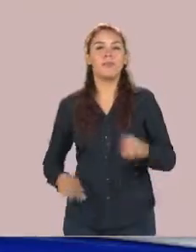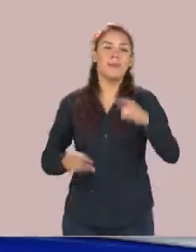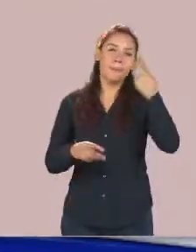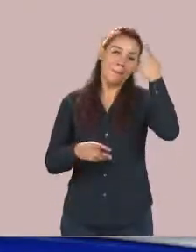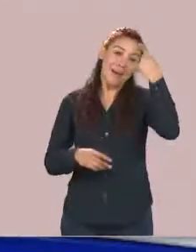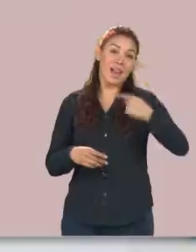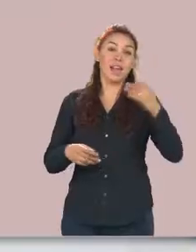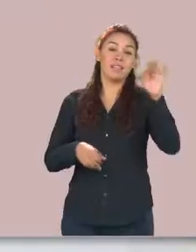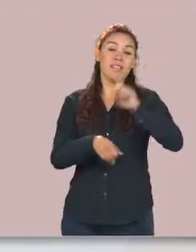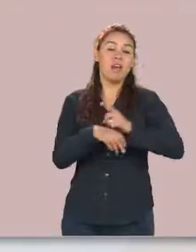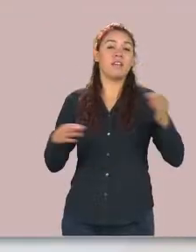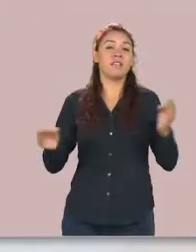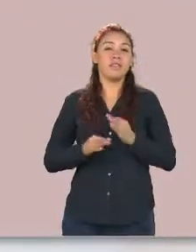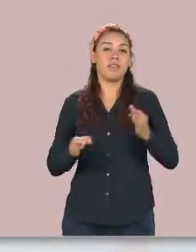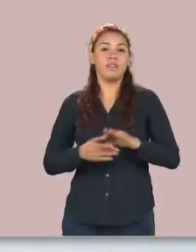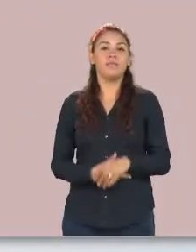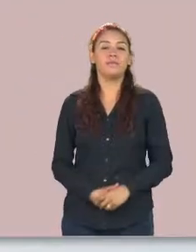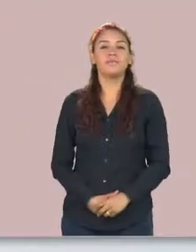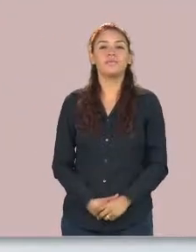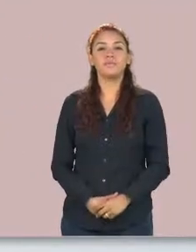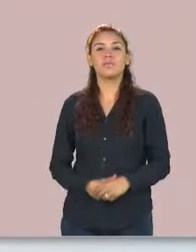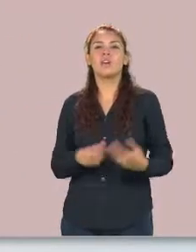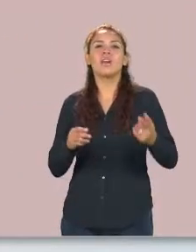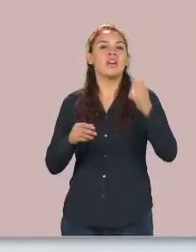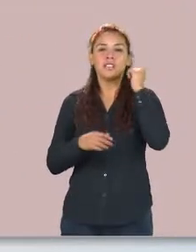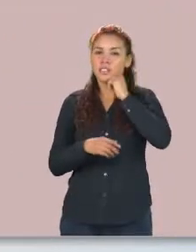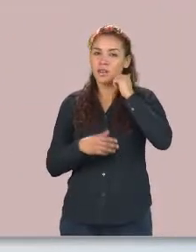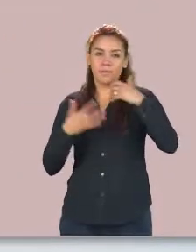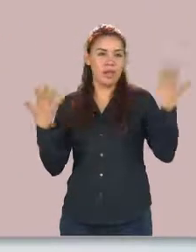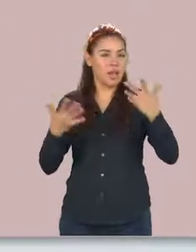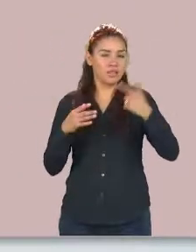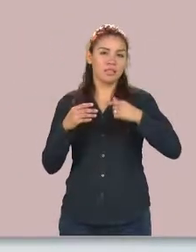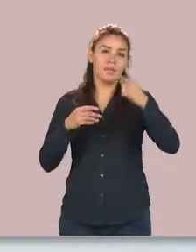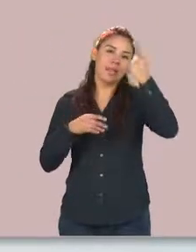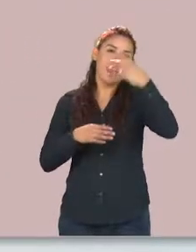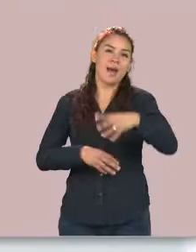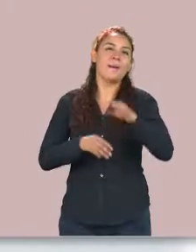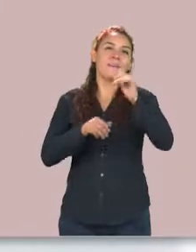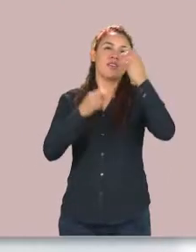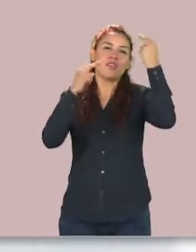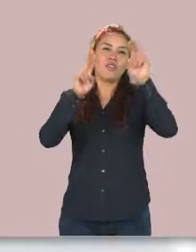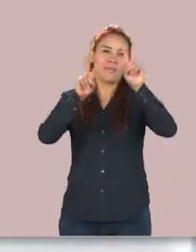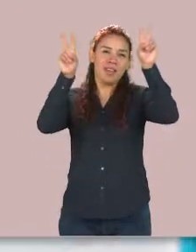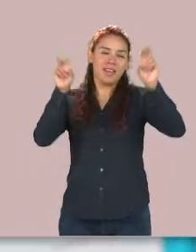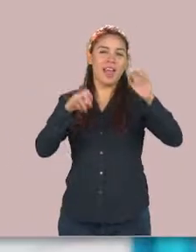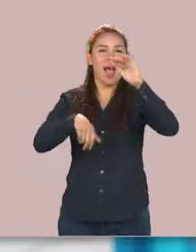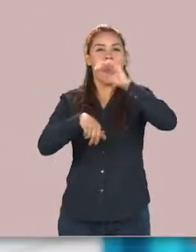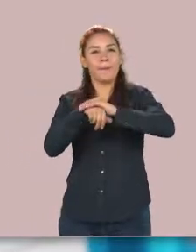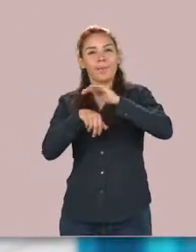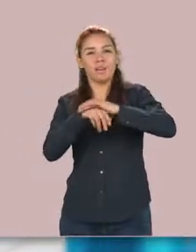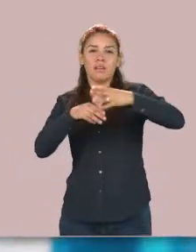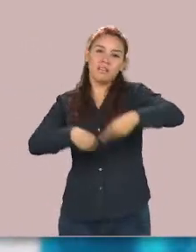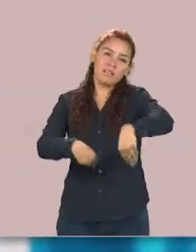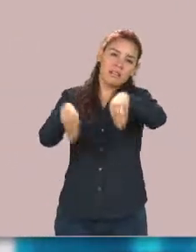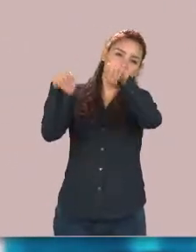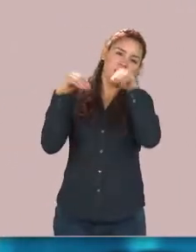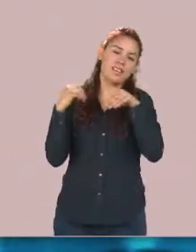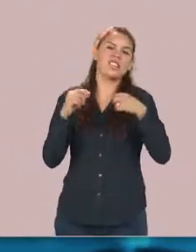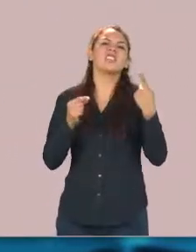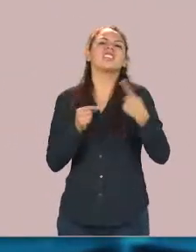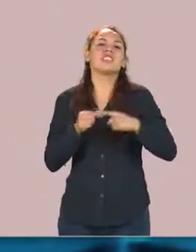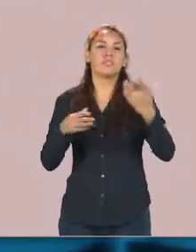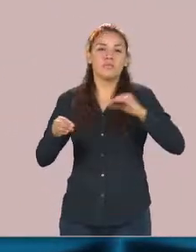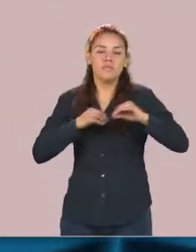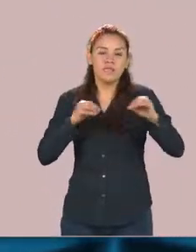invernal. Como parte del programa Abrigando un Amigo, que promueve la Universidad Autónoma de Tamaulipas a través de la Dirección de